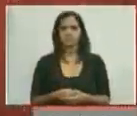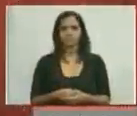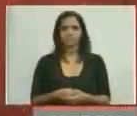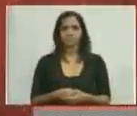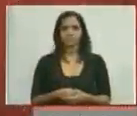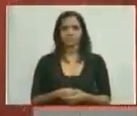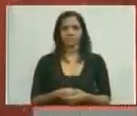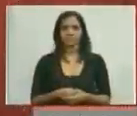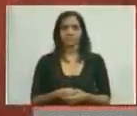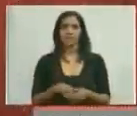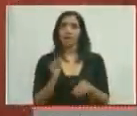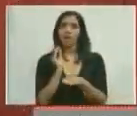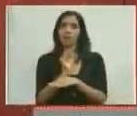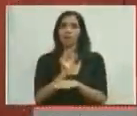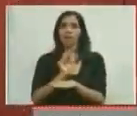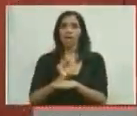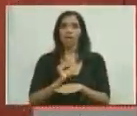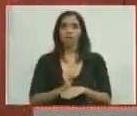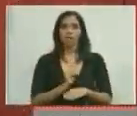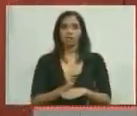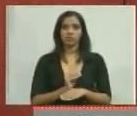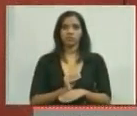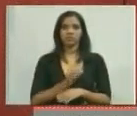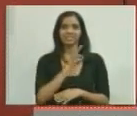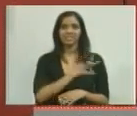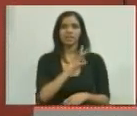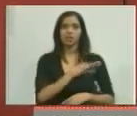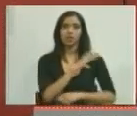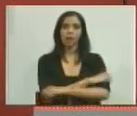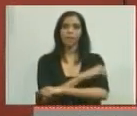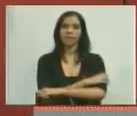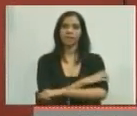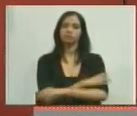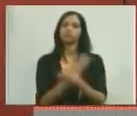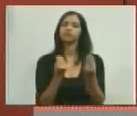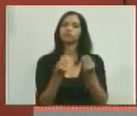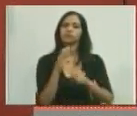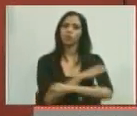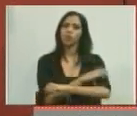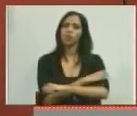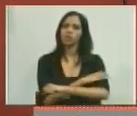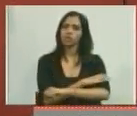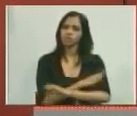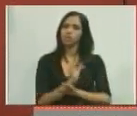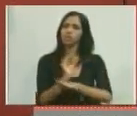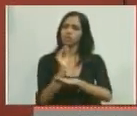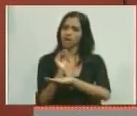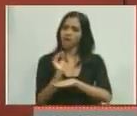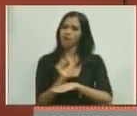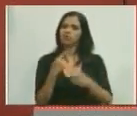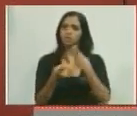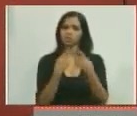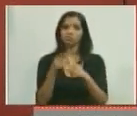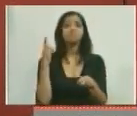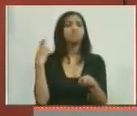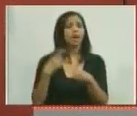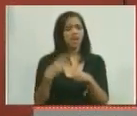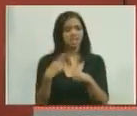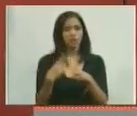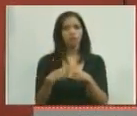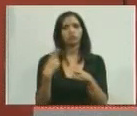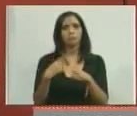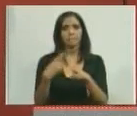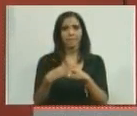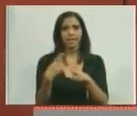Tengan cuidado. Señores opositores, tengan mucho cuidado con esas cosas, oyeron. Peligroso. Muy peligroso.